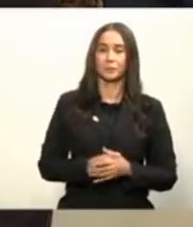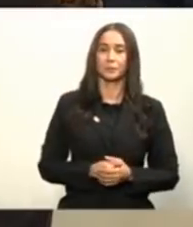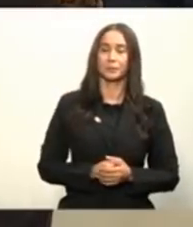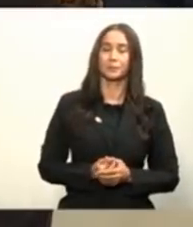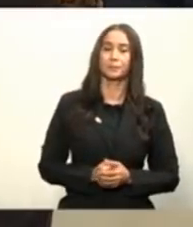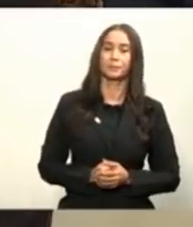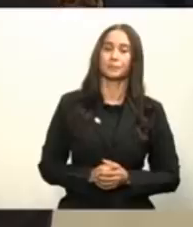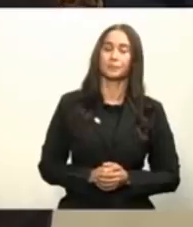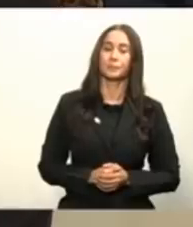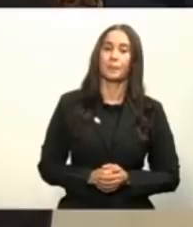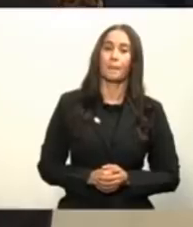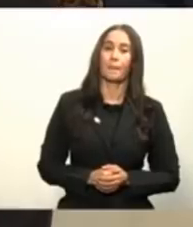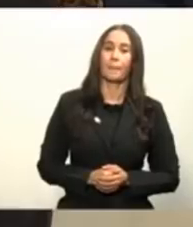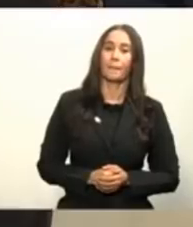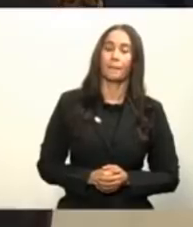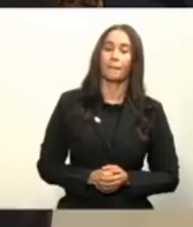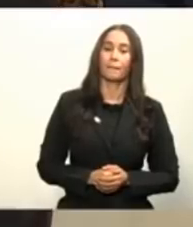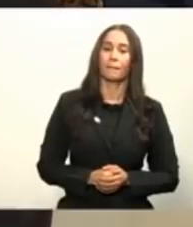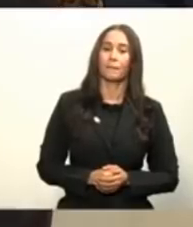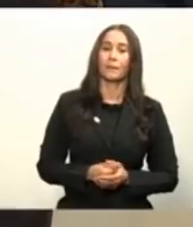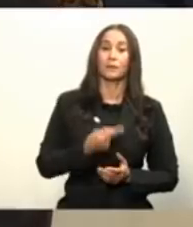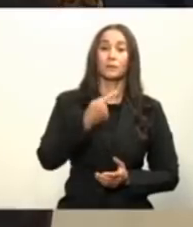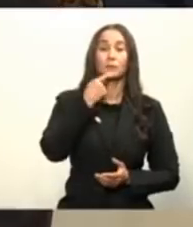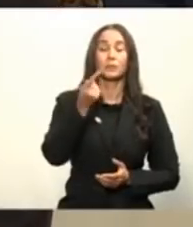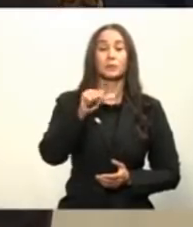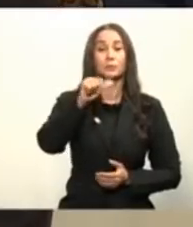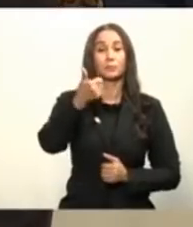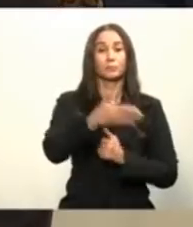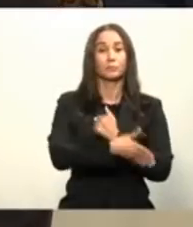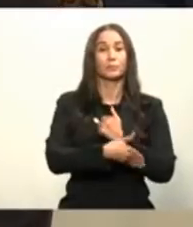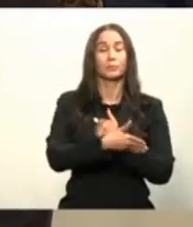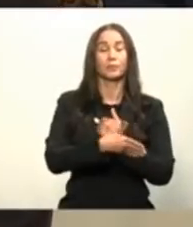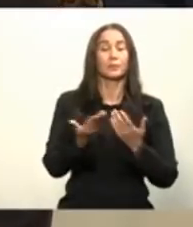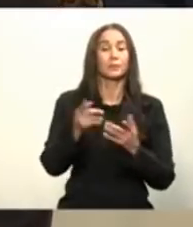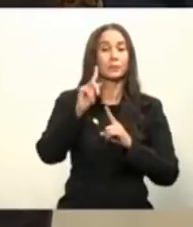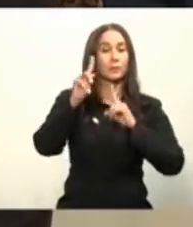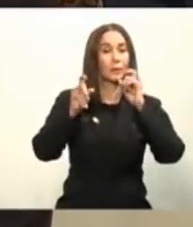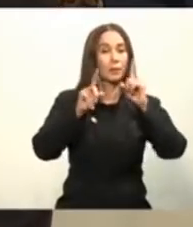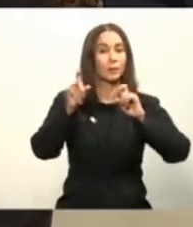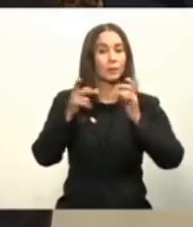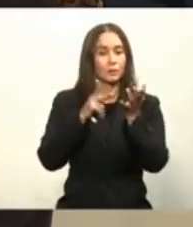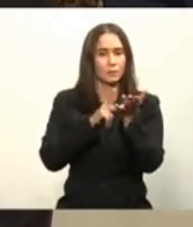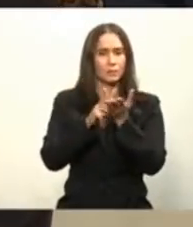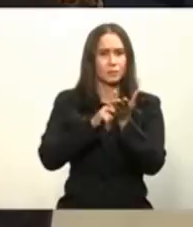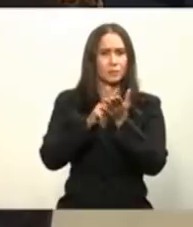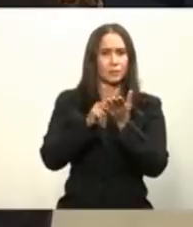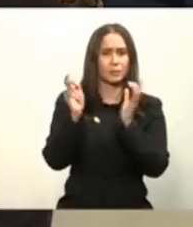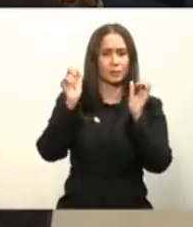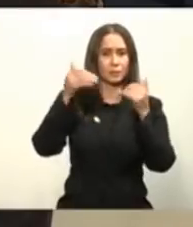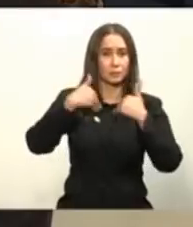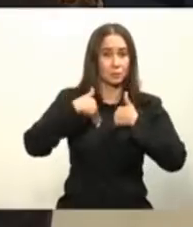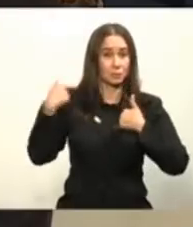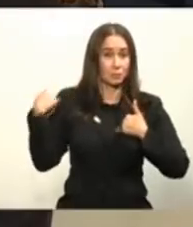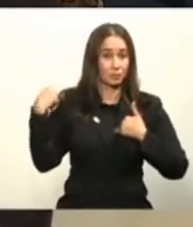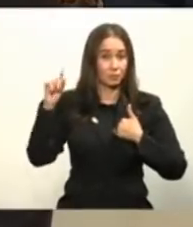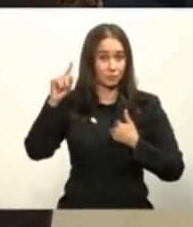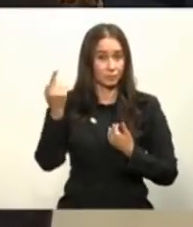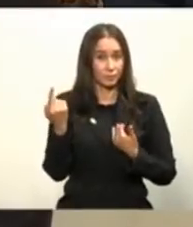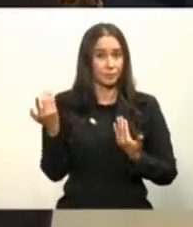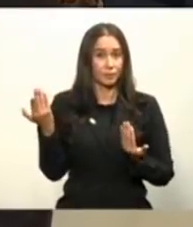yo le he dicho a muchos de estos países que si es cierto que ellos tenían que vacunarse primero pero